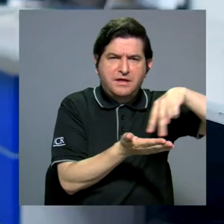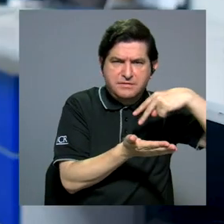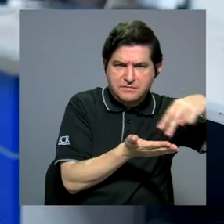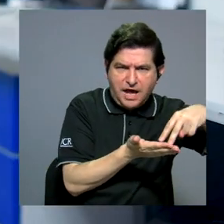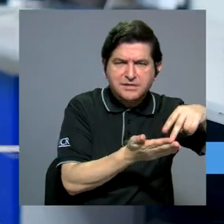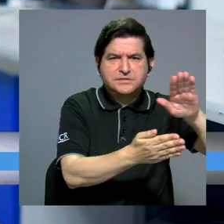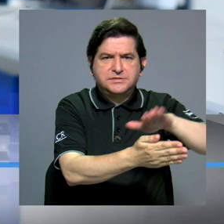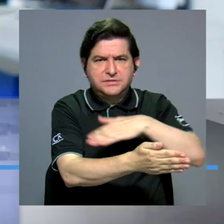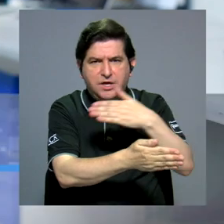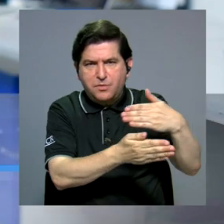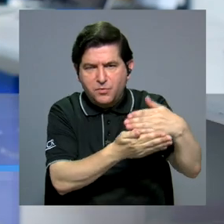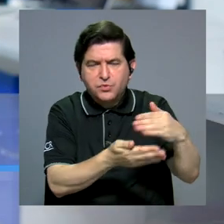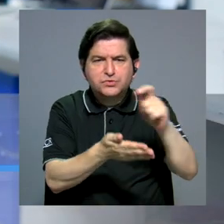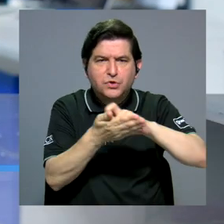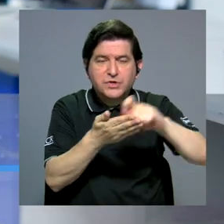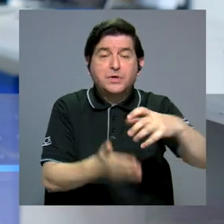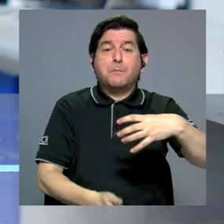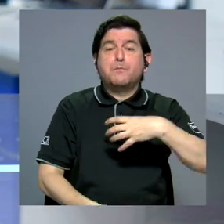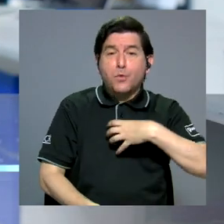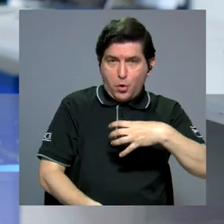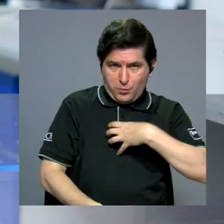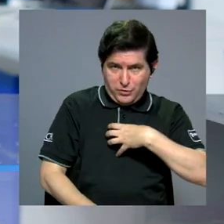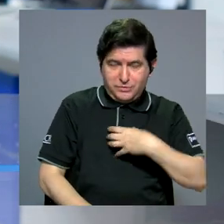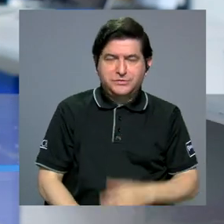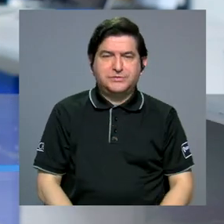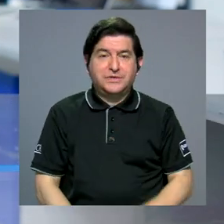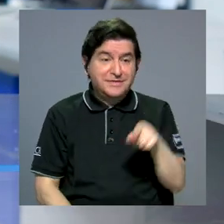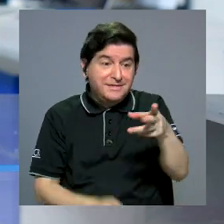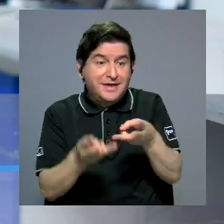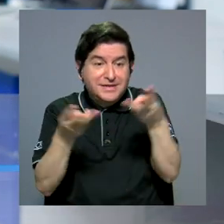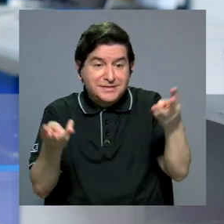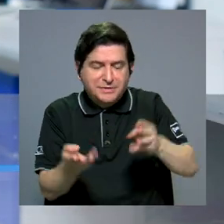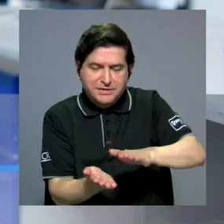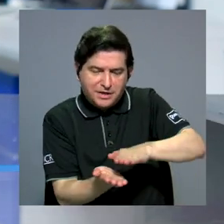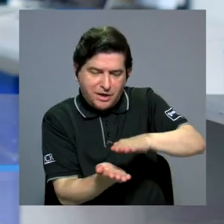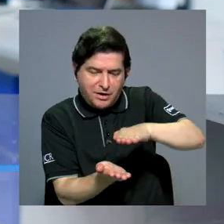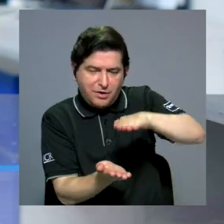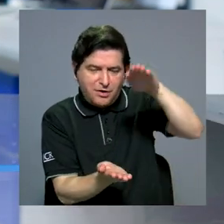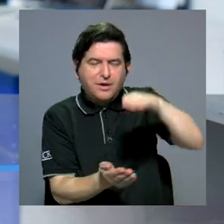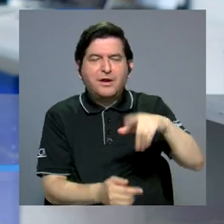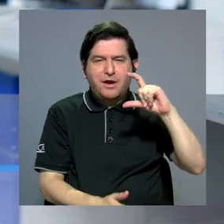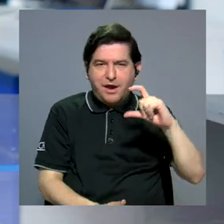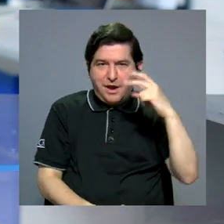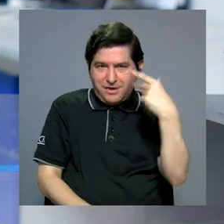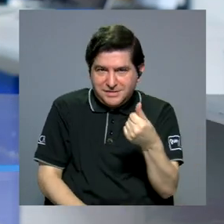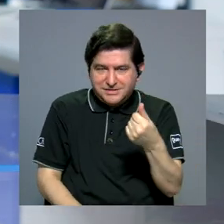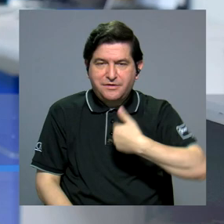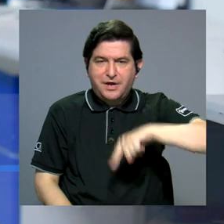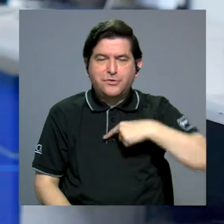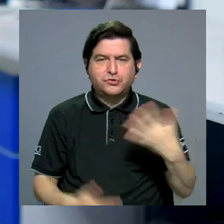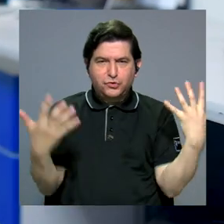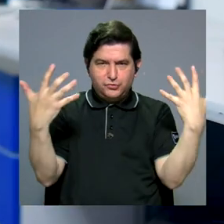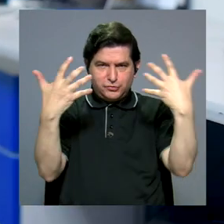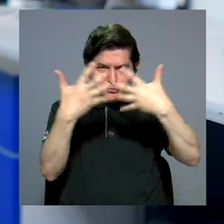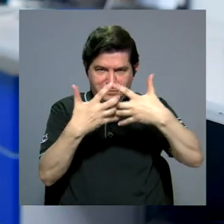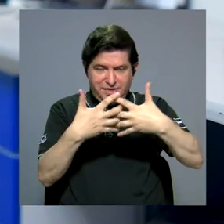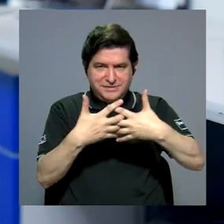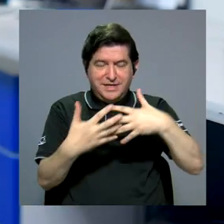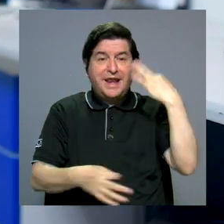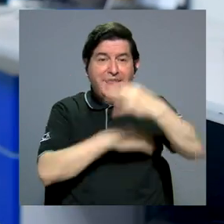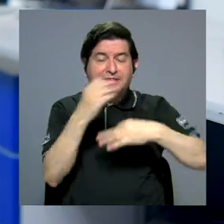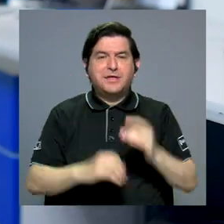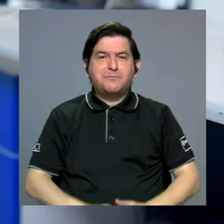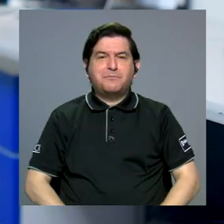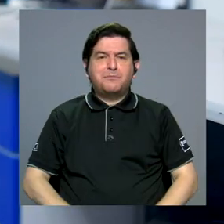propias, música propia, escritos propios. Entonces, de ese material que se albergó en Instagram, hicimos como un mash-up y una